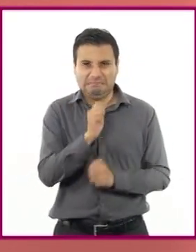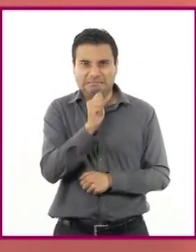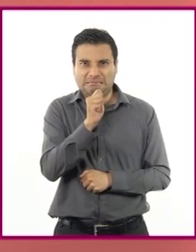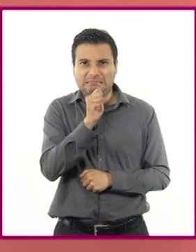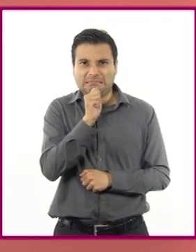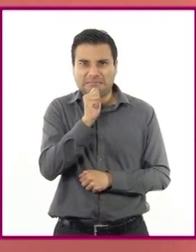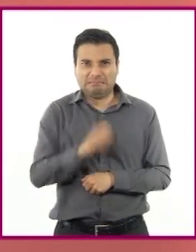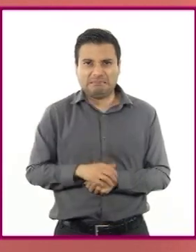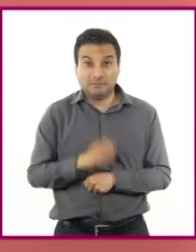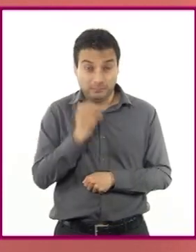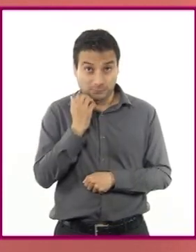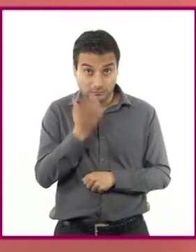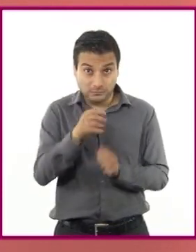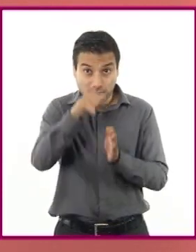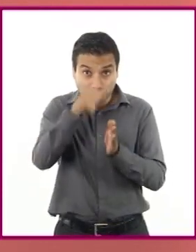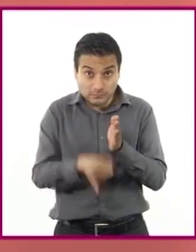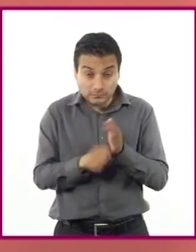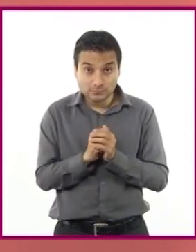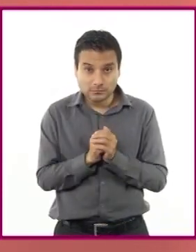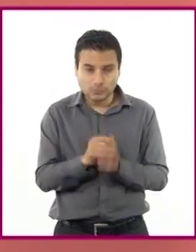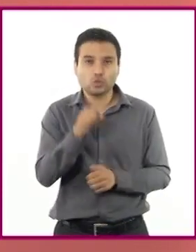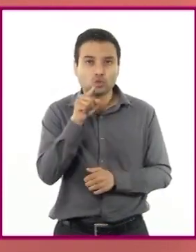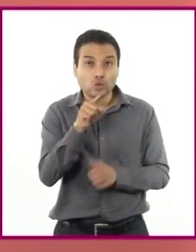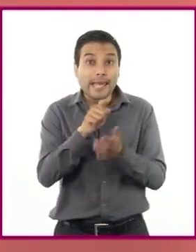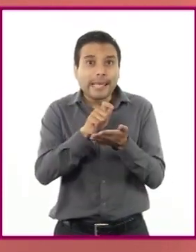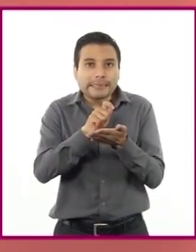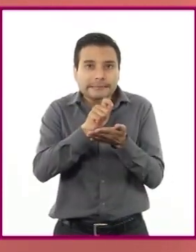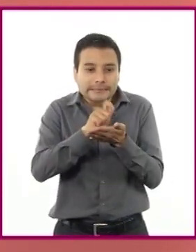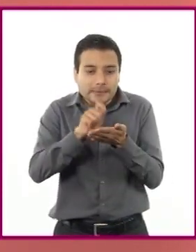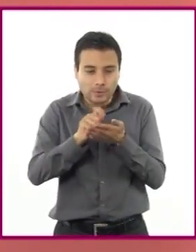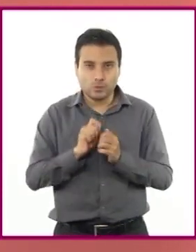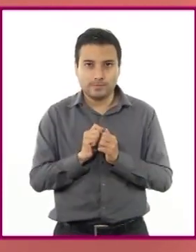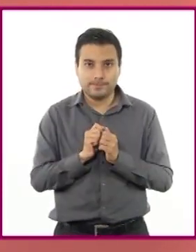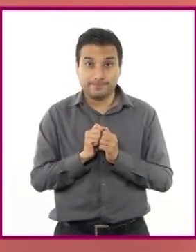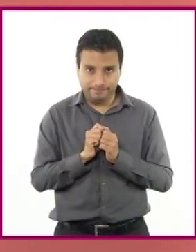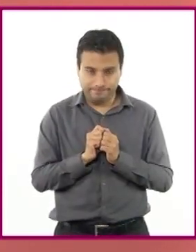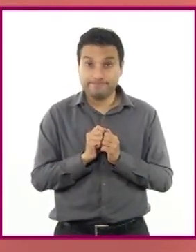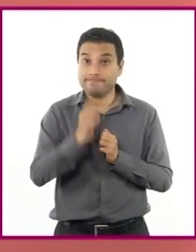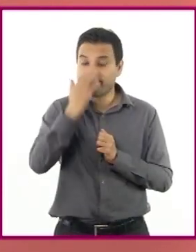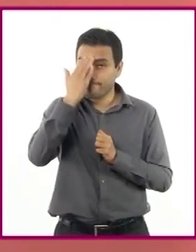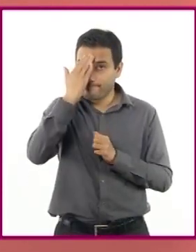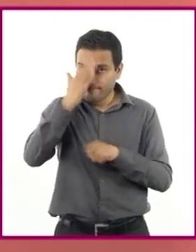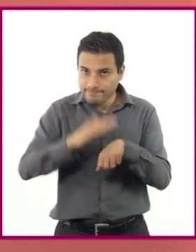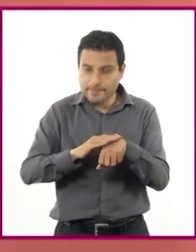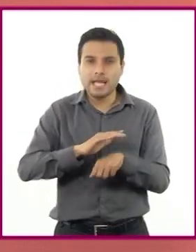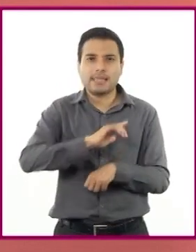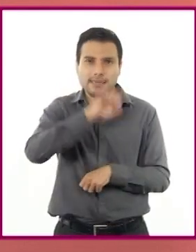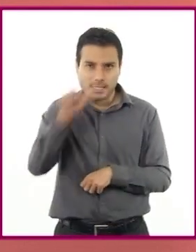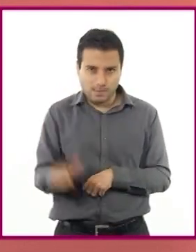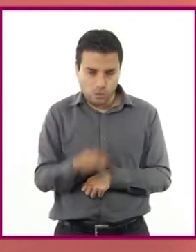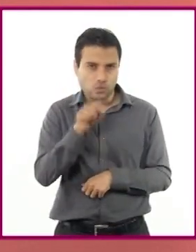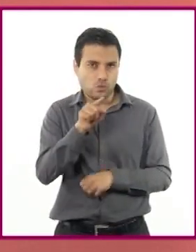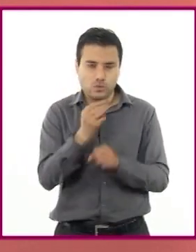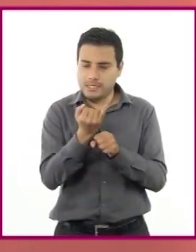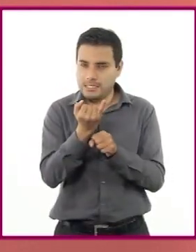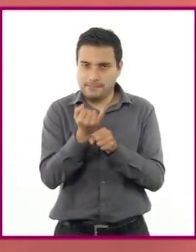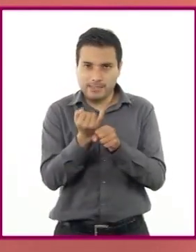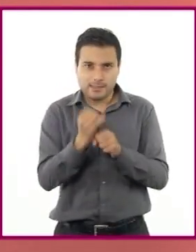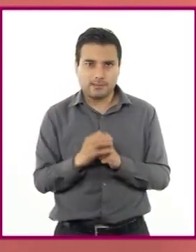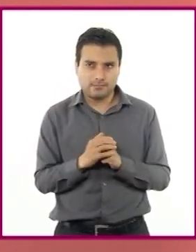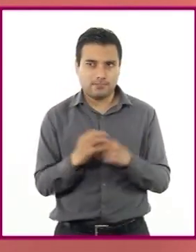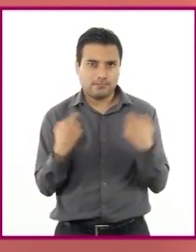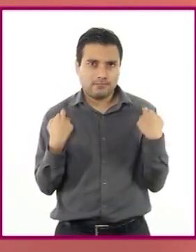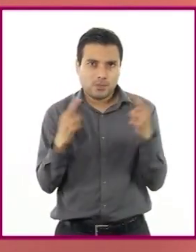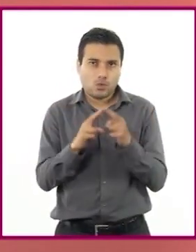profundizar en algún elemento, lo escriban en su cuaderno para que no lo olviden y más tarde puedan consultarlo con su